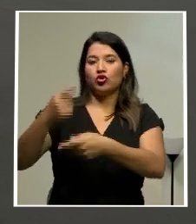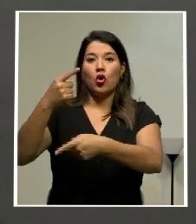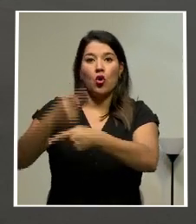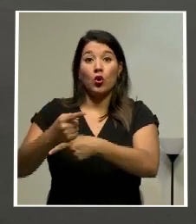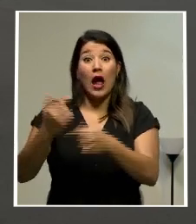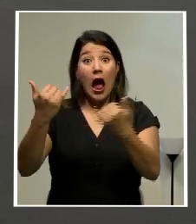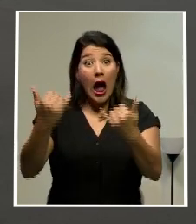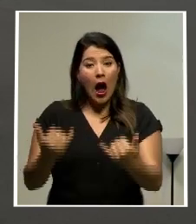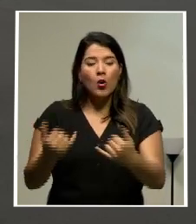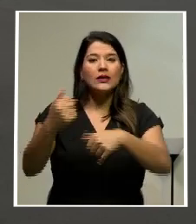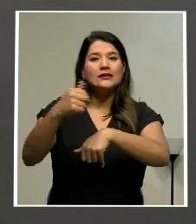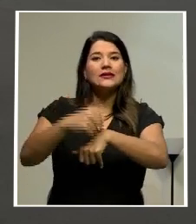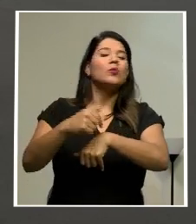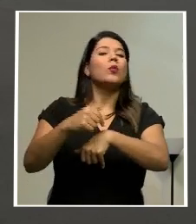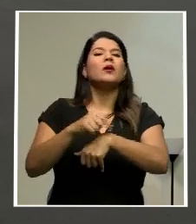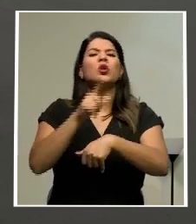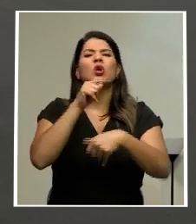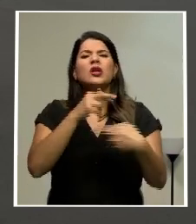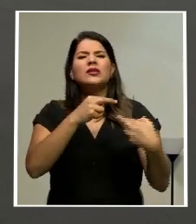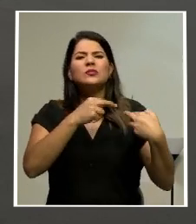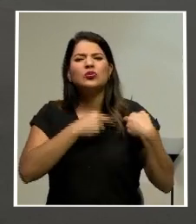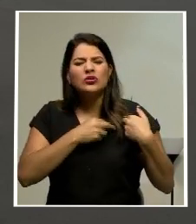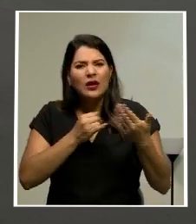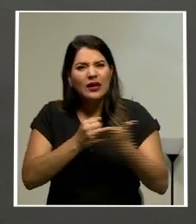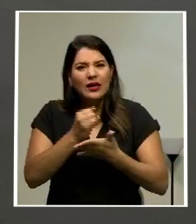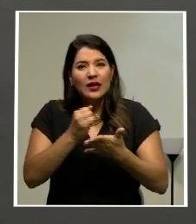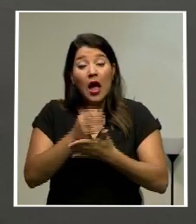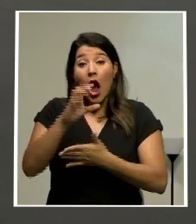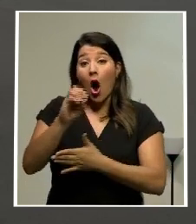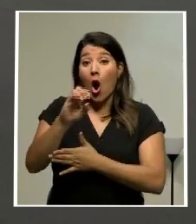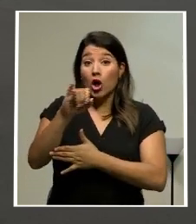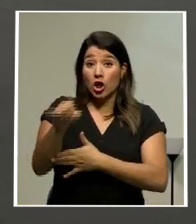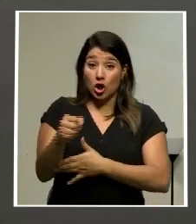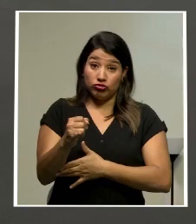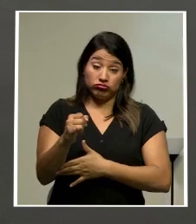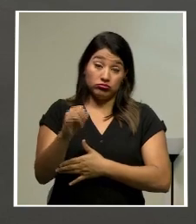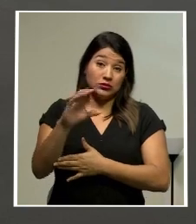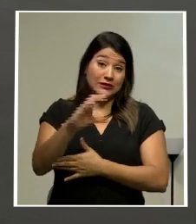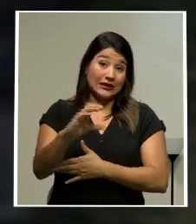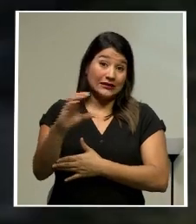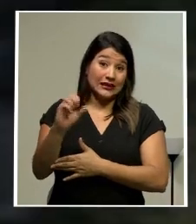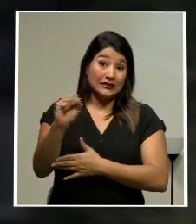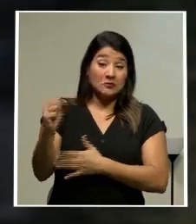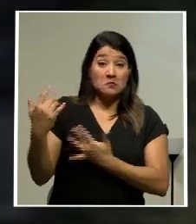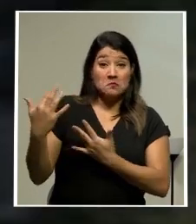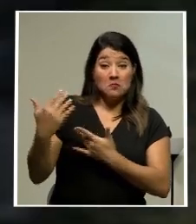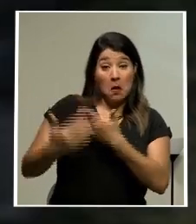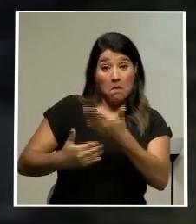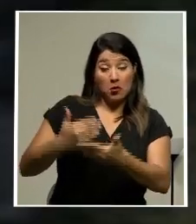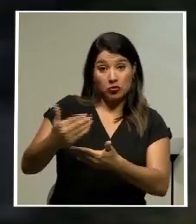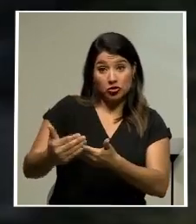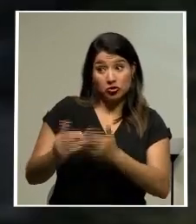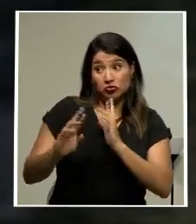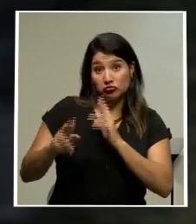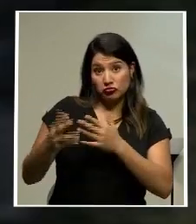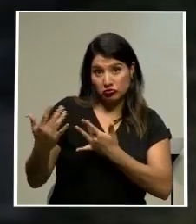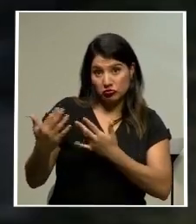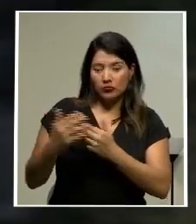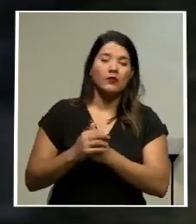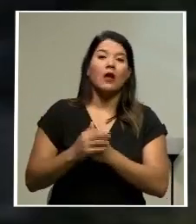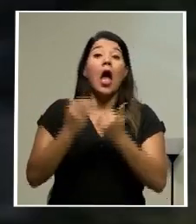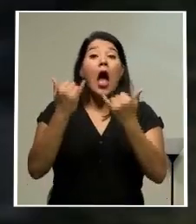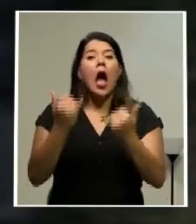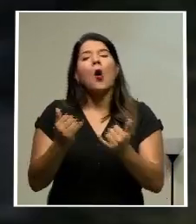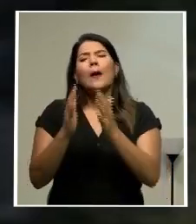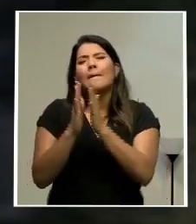momento el tema está en manos del OIJ y la institución esperará el proceder correspondiente. La Fiscalía solicitó al Juzgado Penal de Alajuela